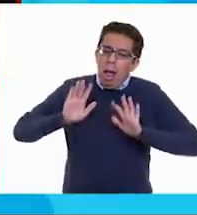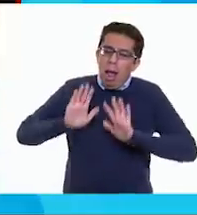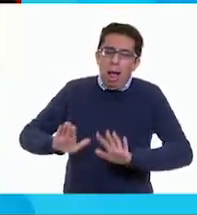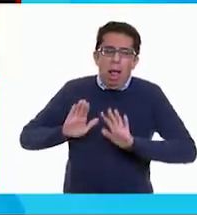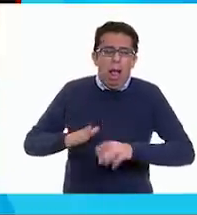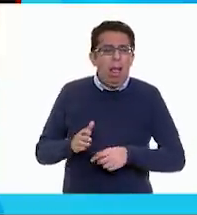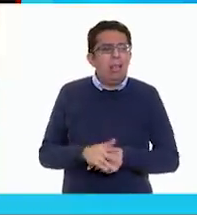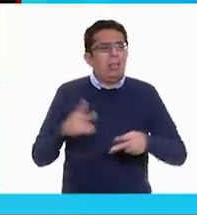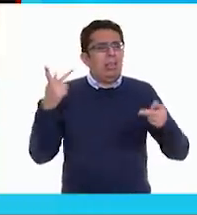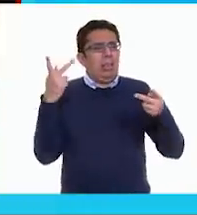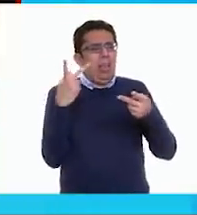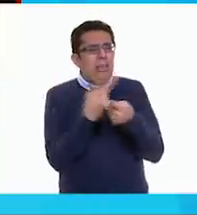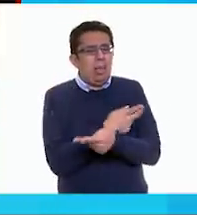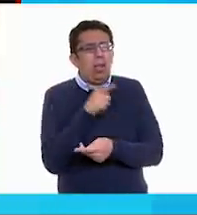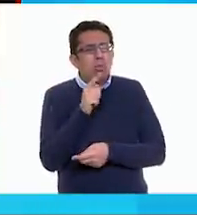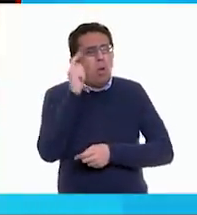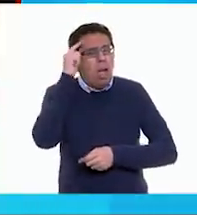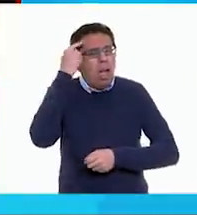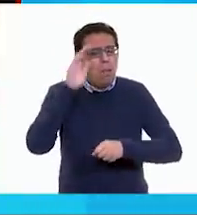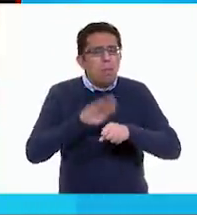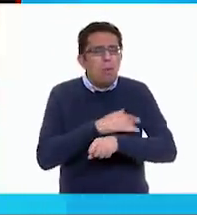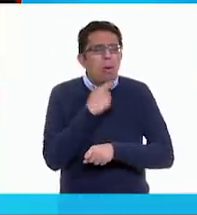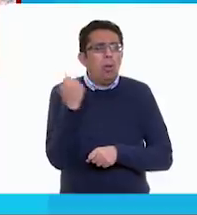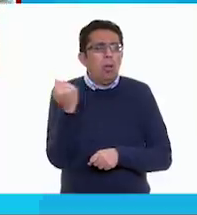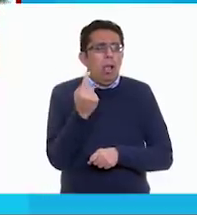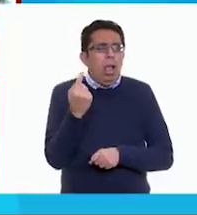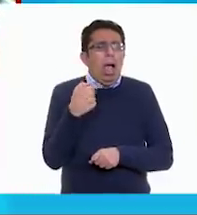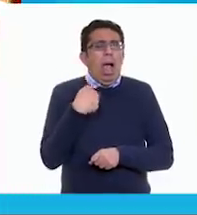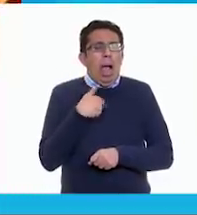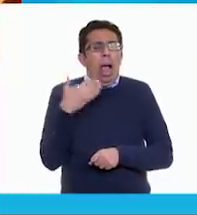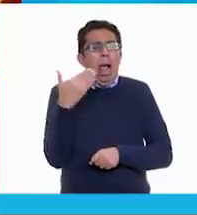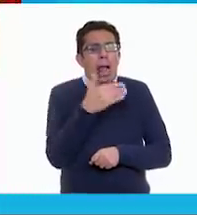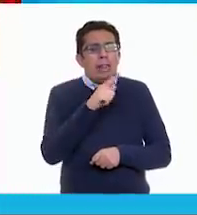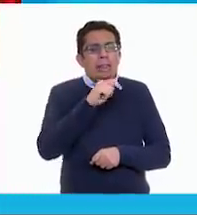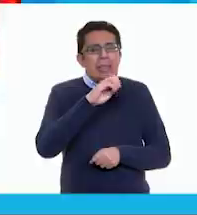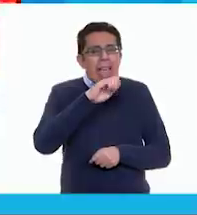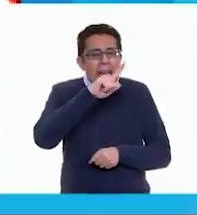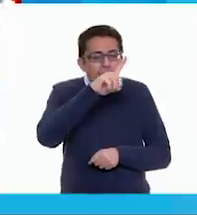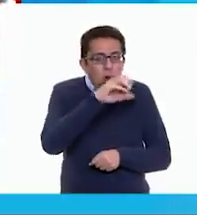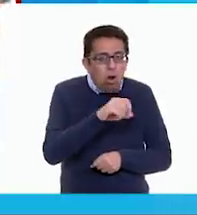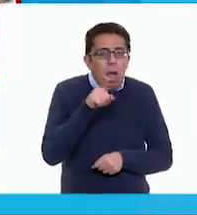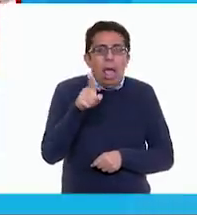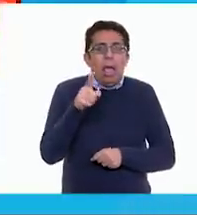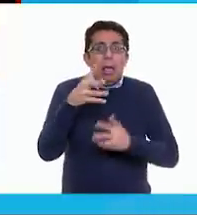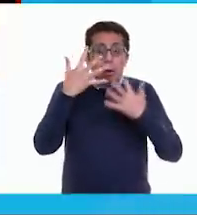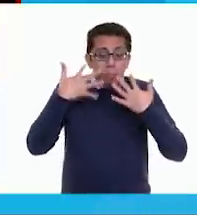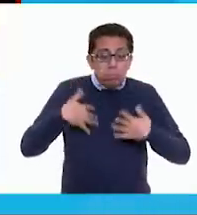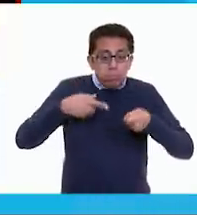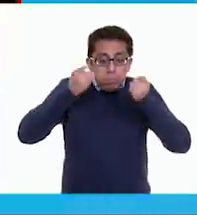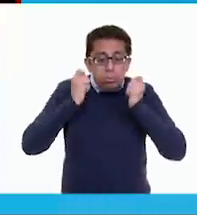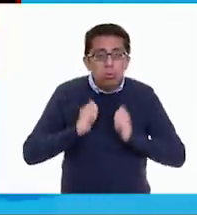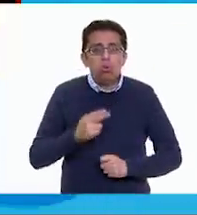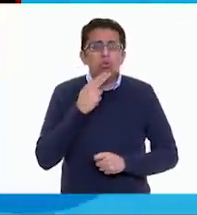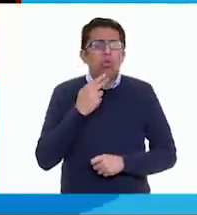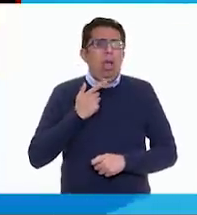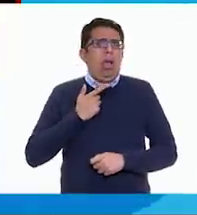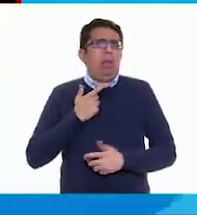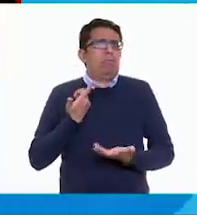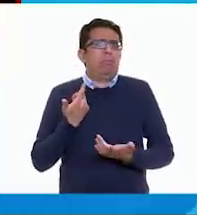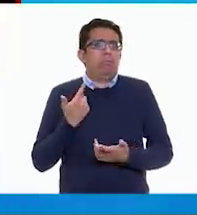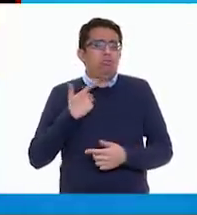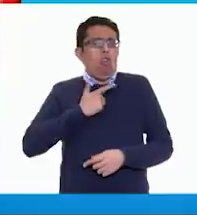te pasa? ¿Por qué estás enojada? Es que le encargué su terno. Pero no se lo quiere poner que porque no le gusta.